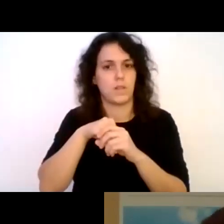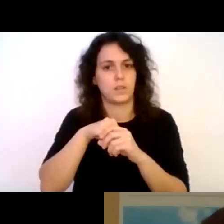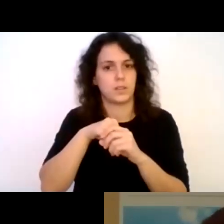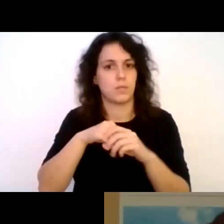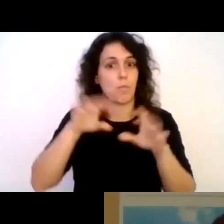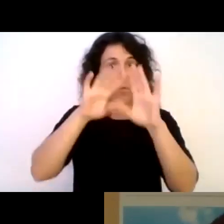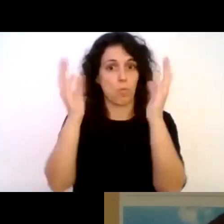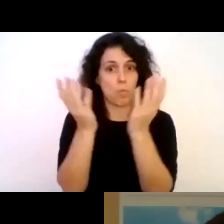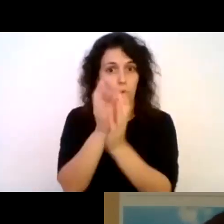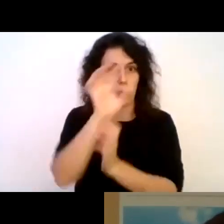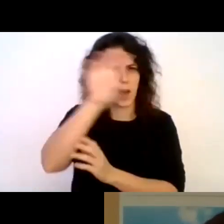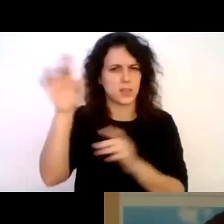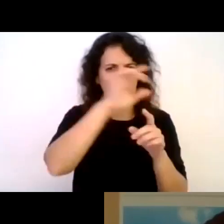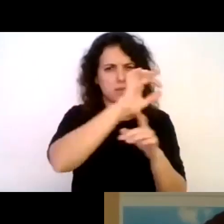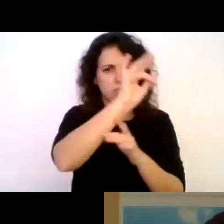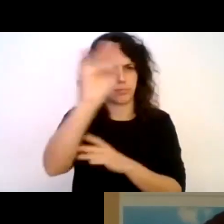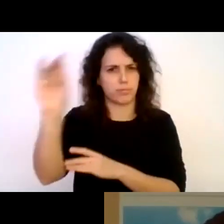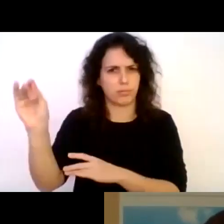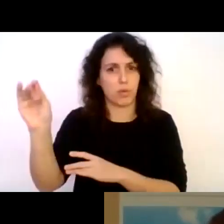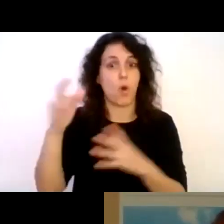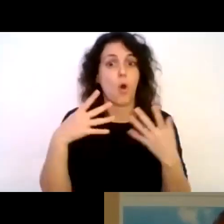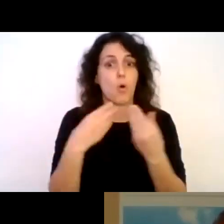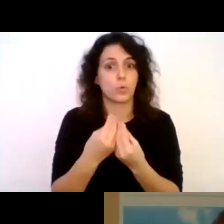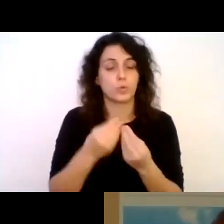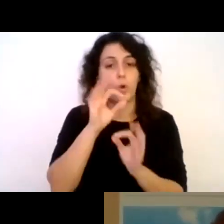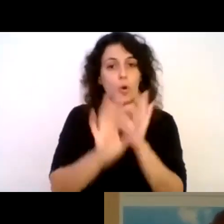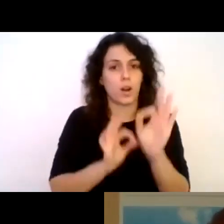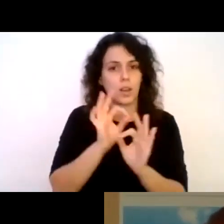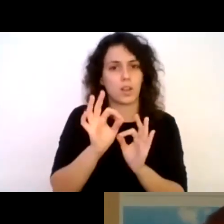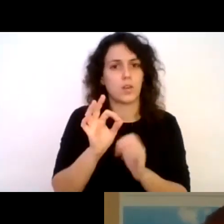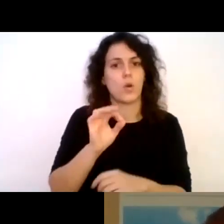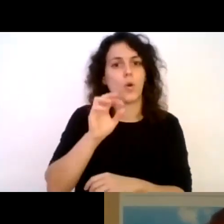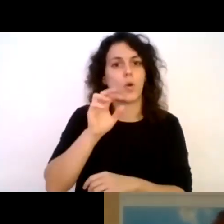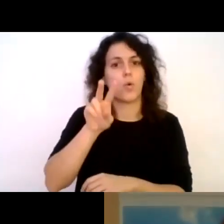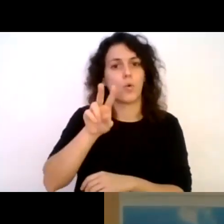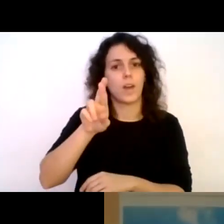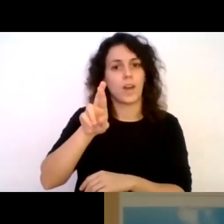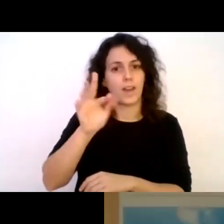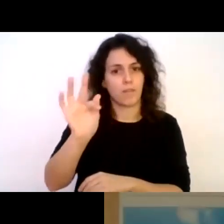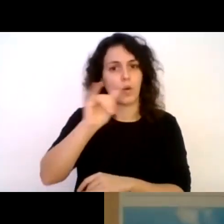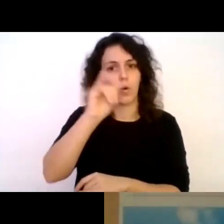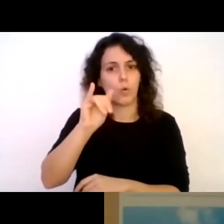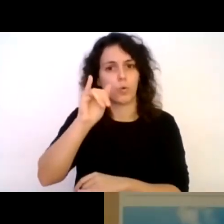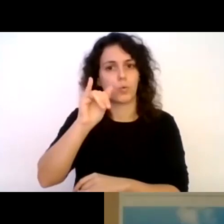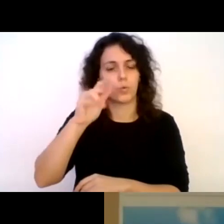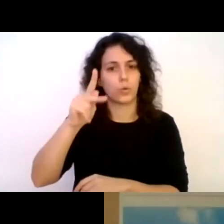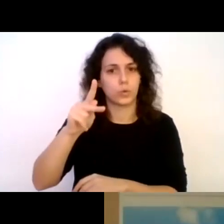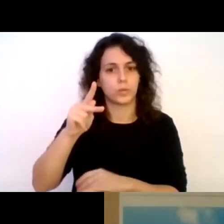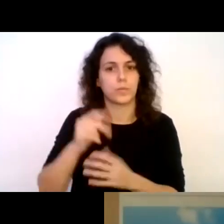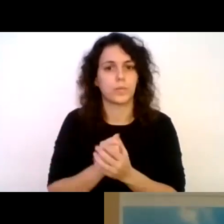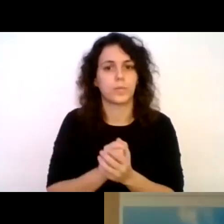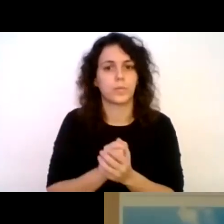del mundo, junto a las organizaciones QFQJ, Office Franco Quevois Puebla General Defense